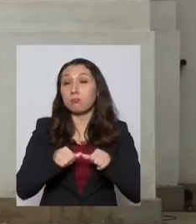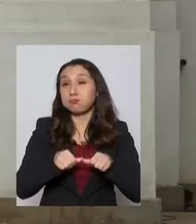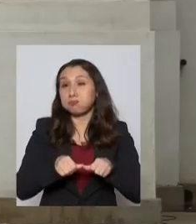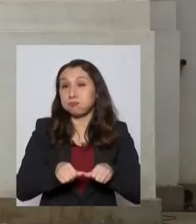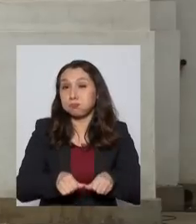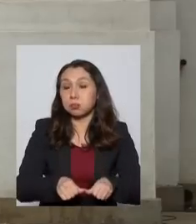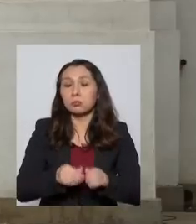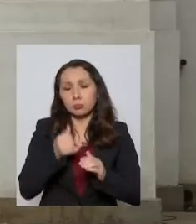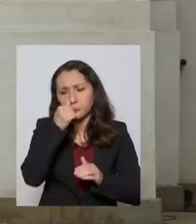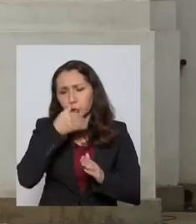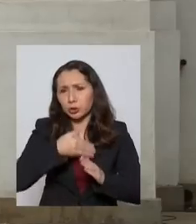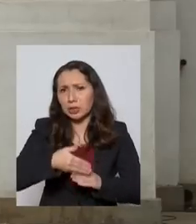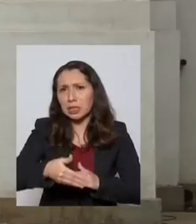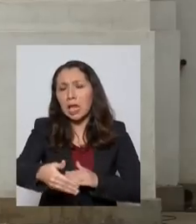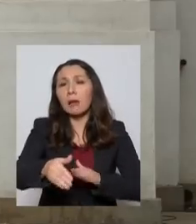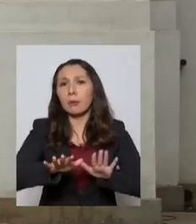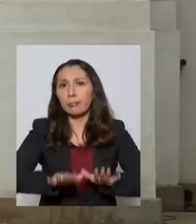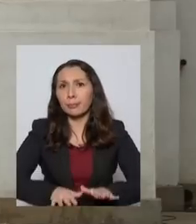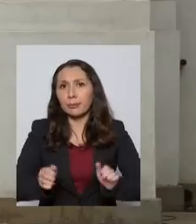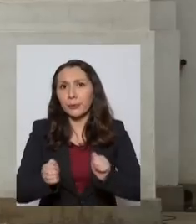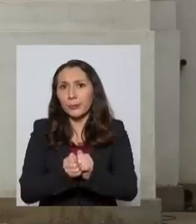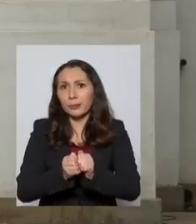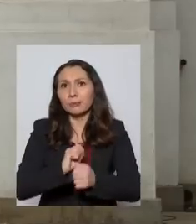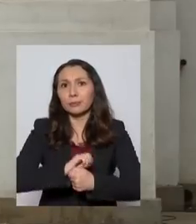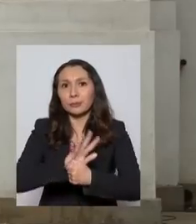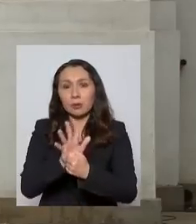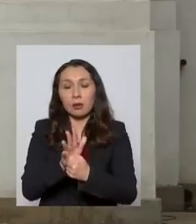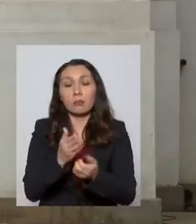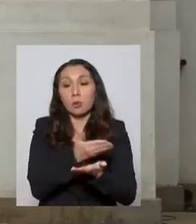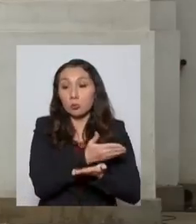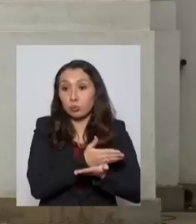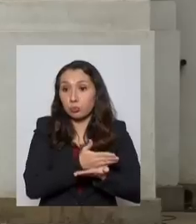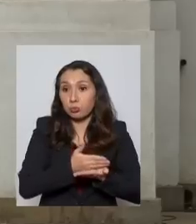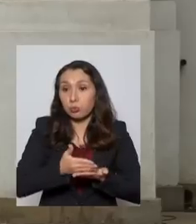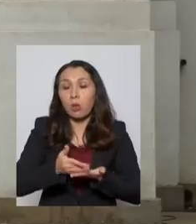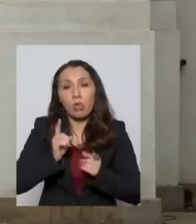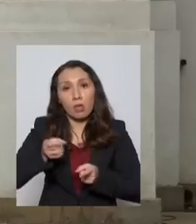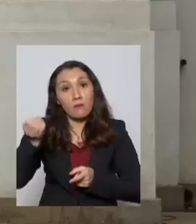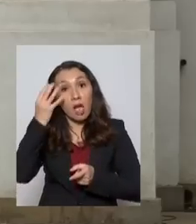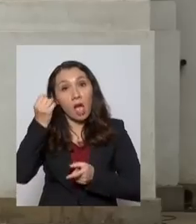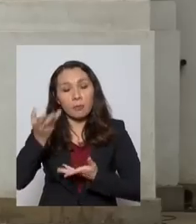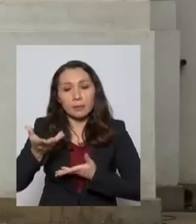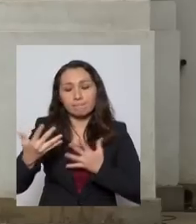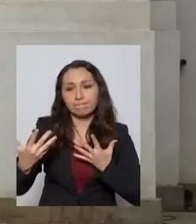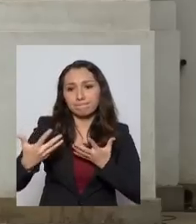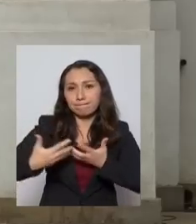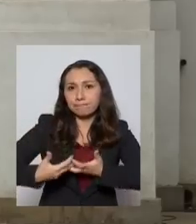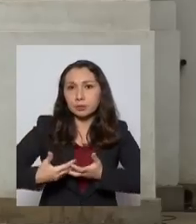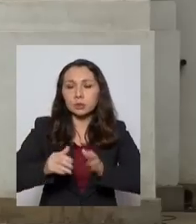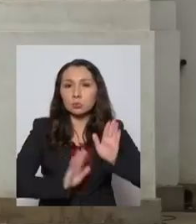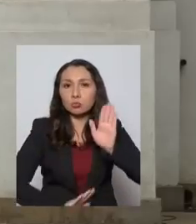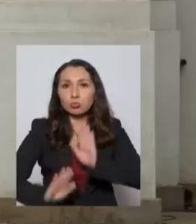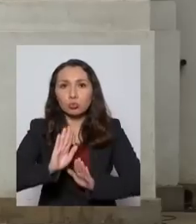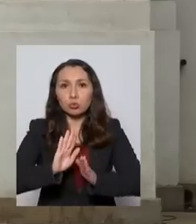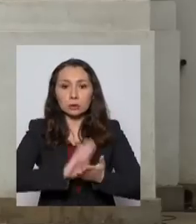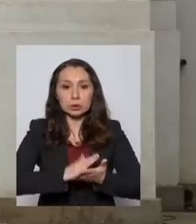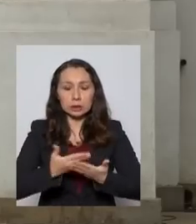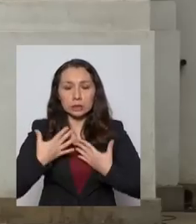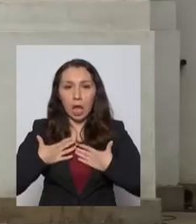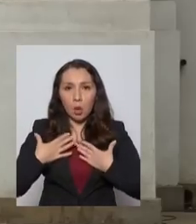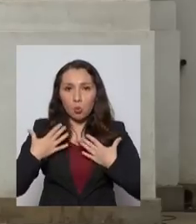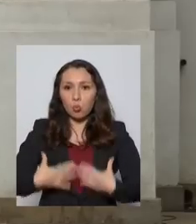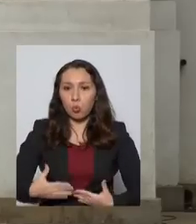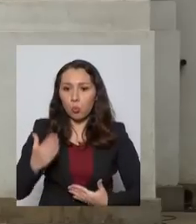durante mucho tiempo y por eso durante este tiempo tenemos que aprender a compatibilizar la protección de nuestra salud